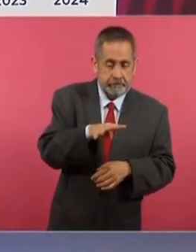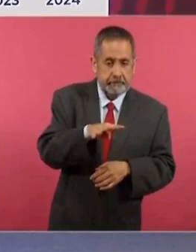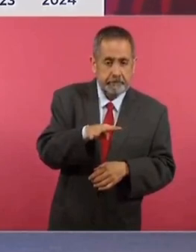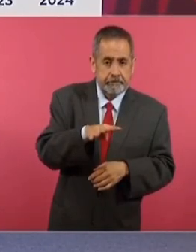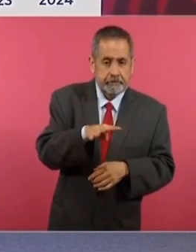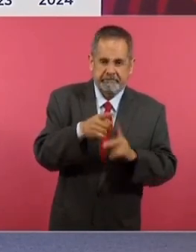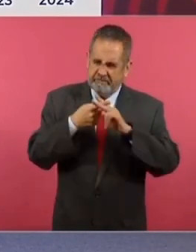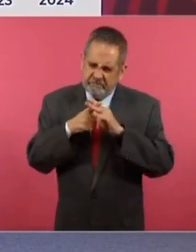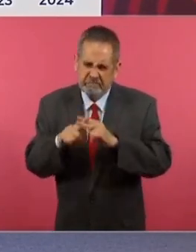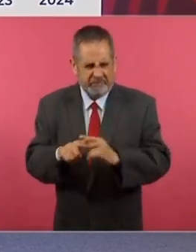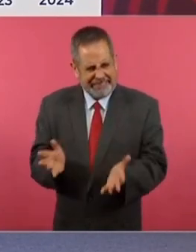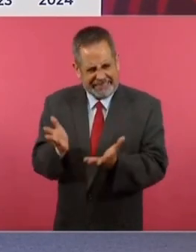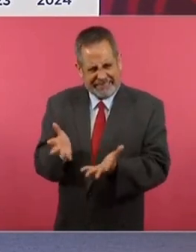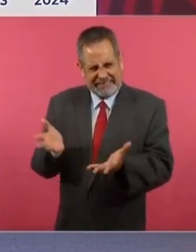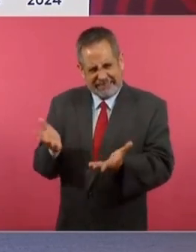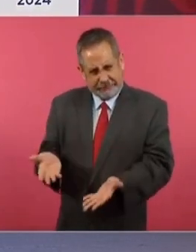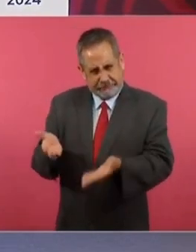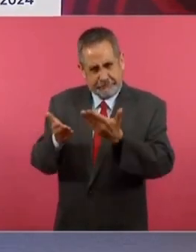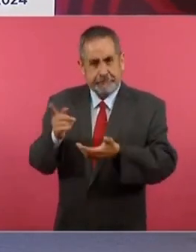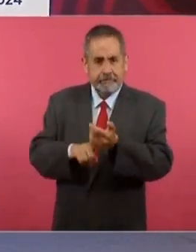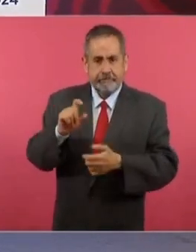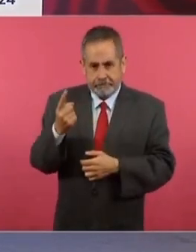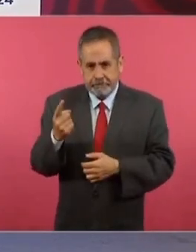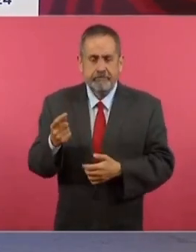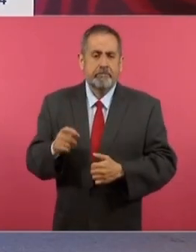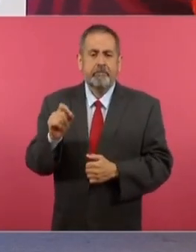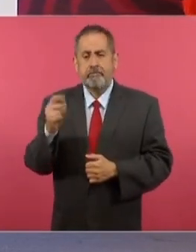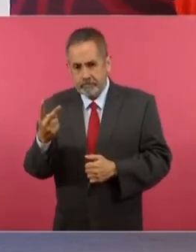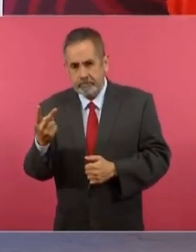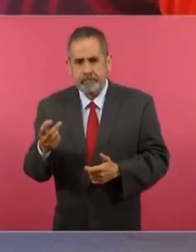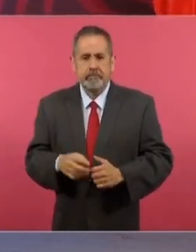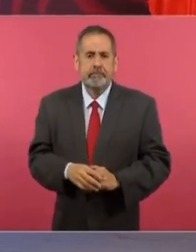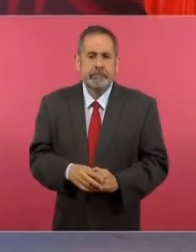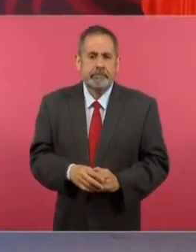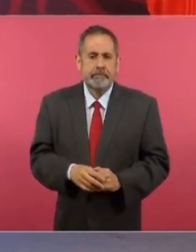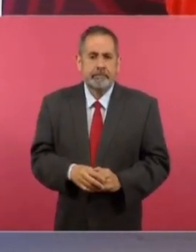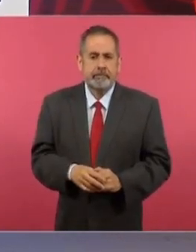aquí empezamos a levantar, este es 21, este es 22.